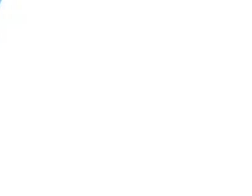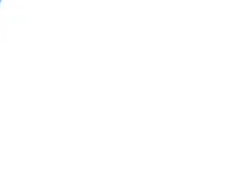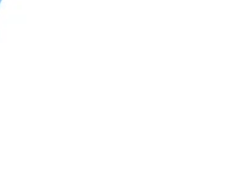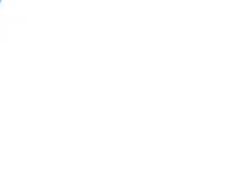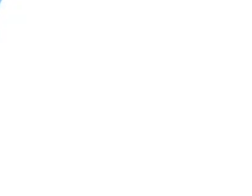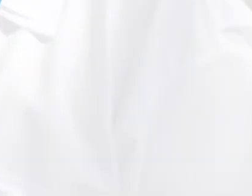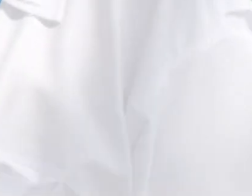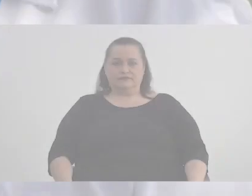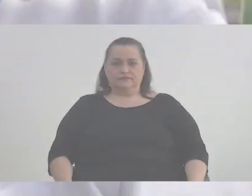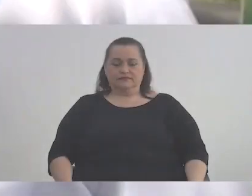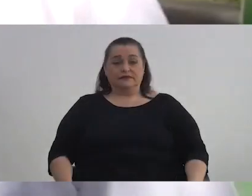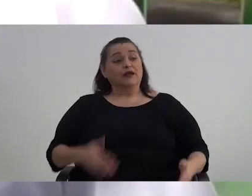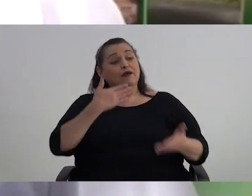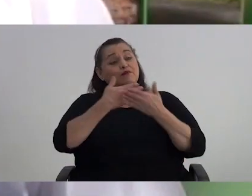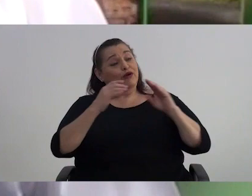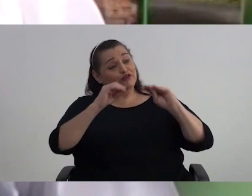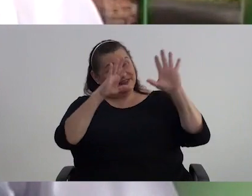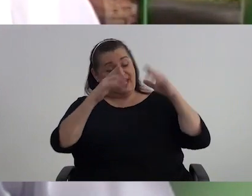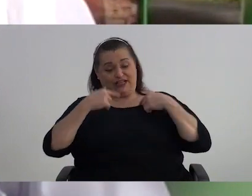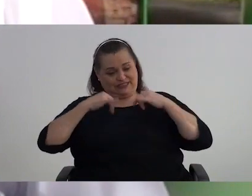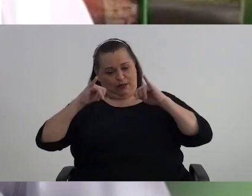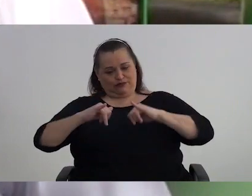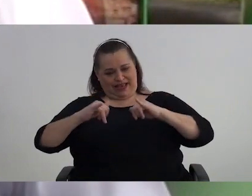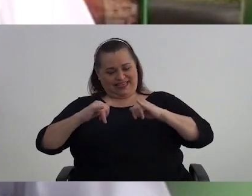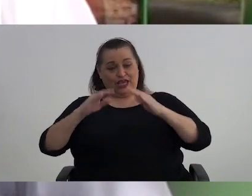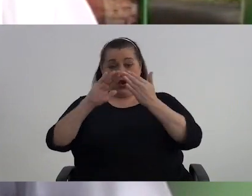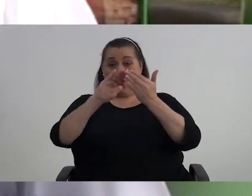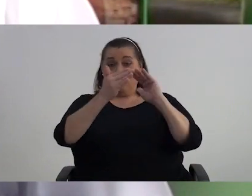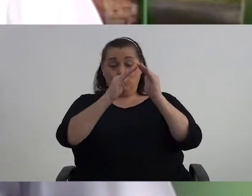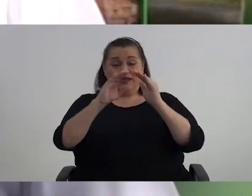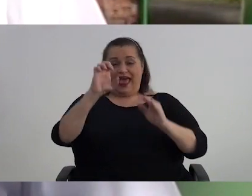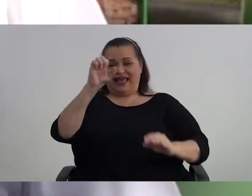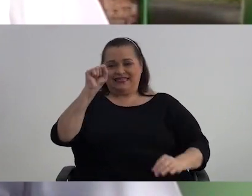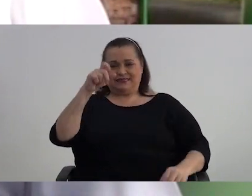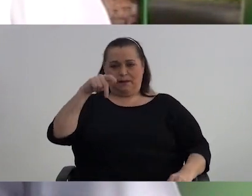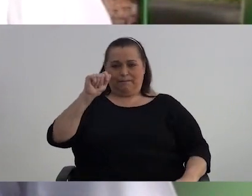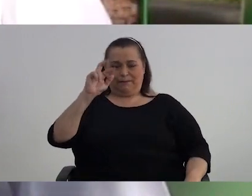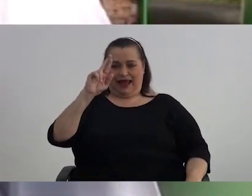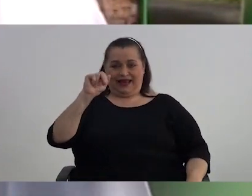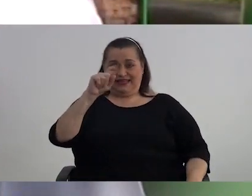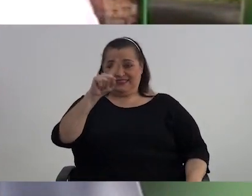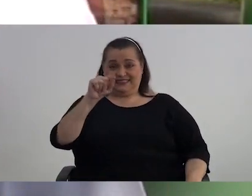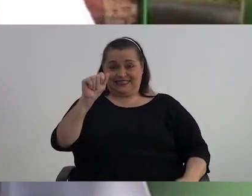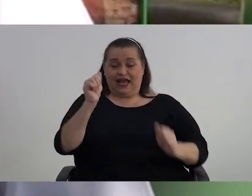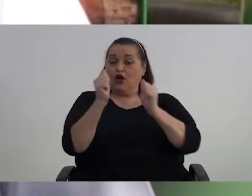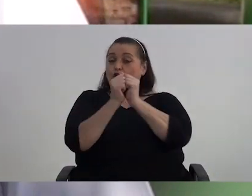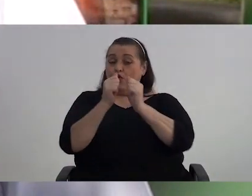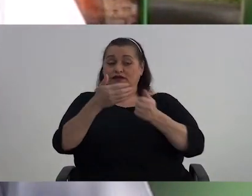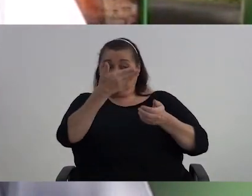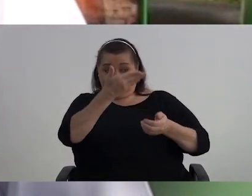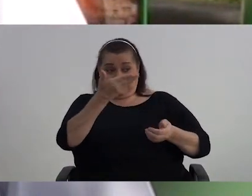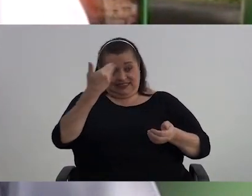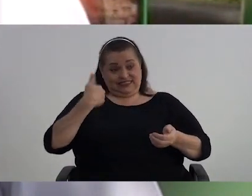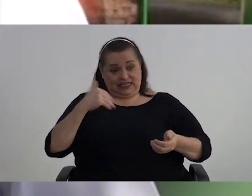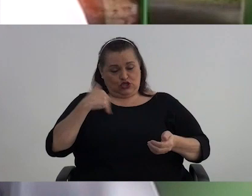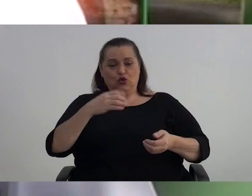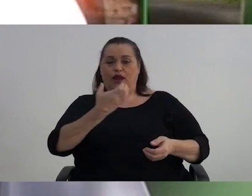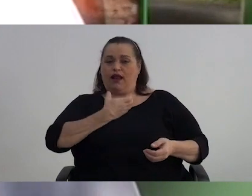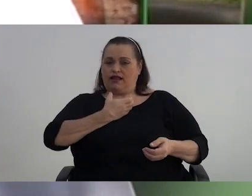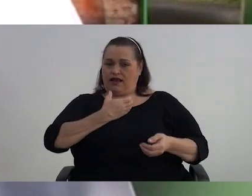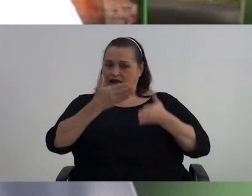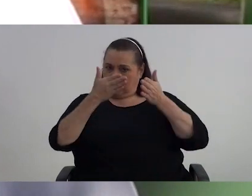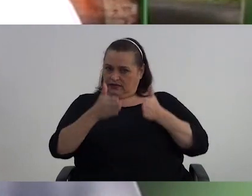Buenos días, estamos aquí desde la comunidad de Esparza, con el señor alcalde